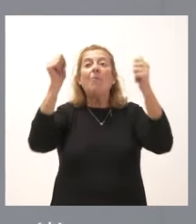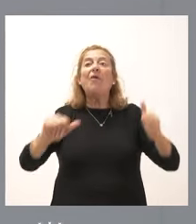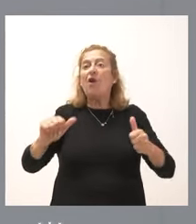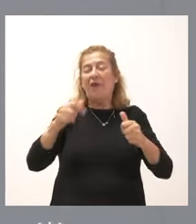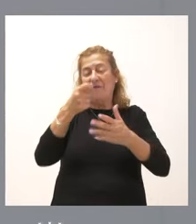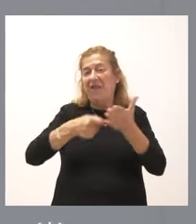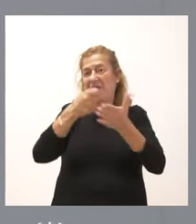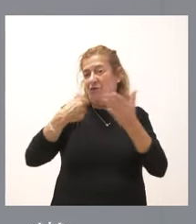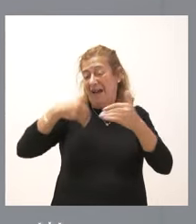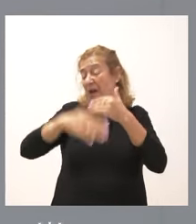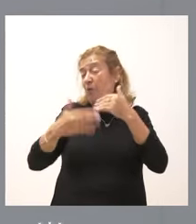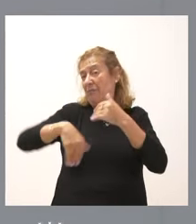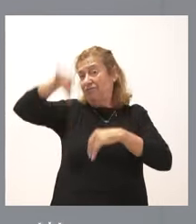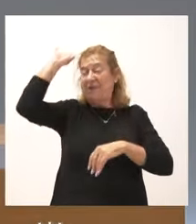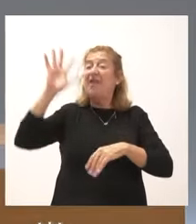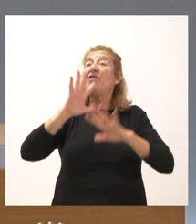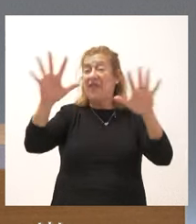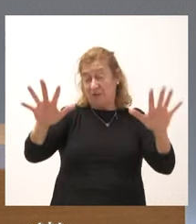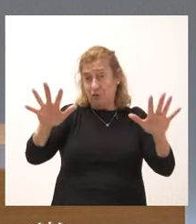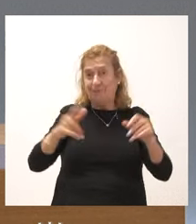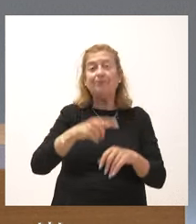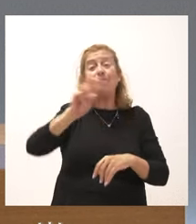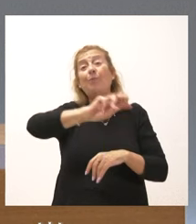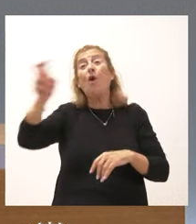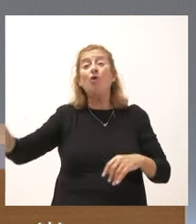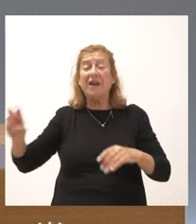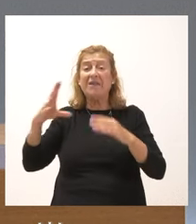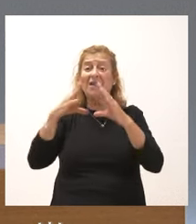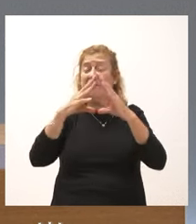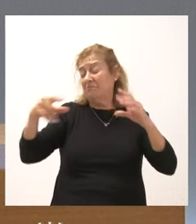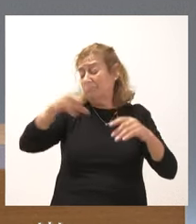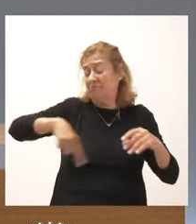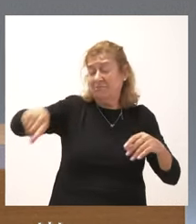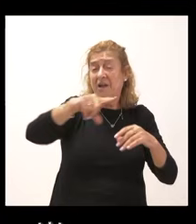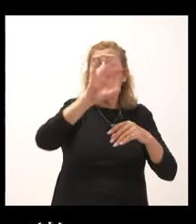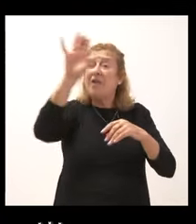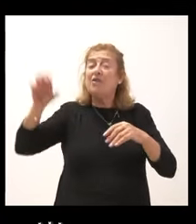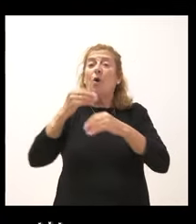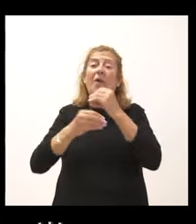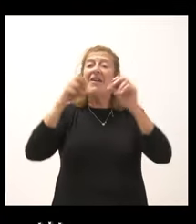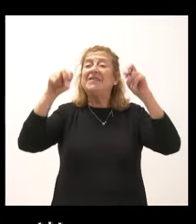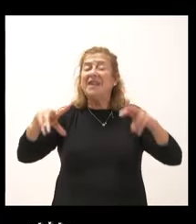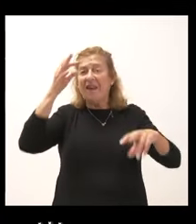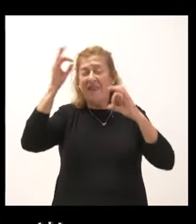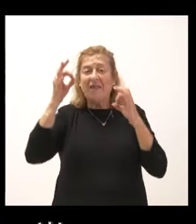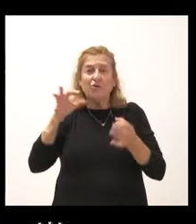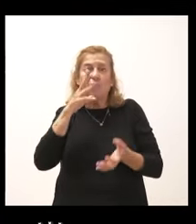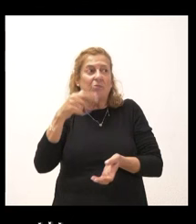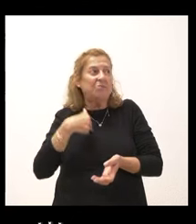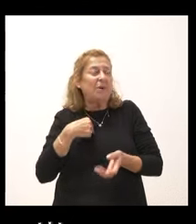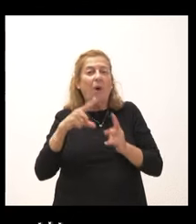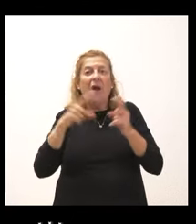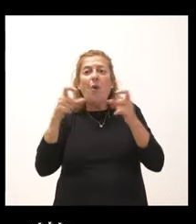ya prácticamente hace diez años. Otras comunidades lo están presentando sin tener estos mismos datos. No sé si la Junta se pone un horizonte temporal,